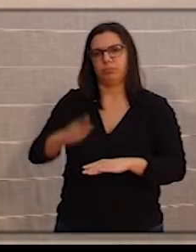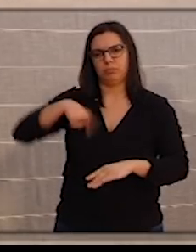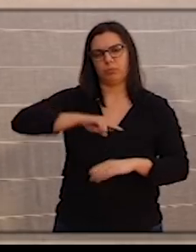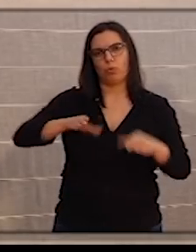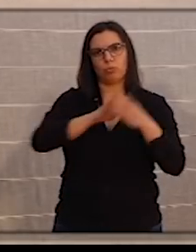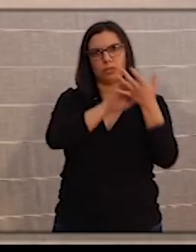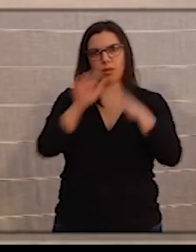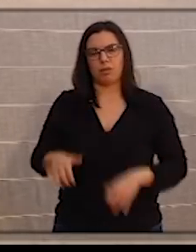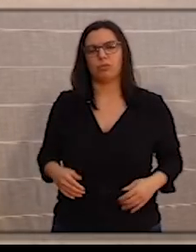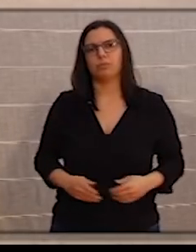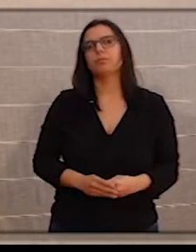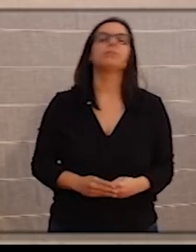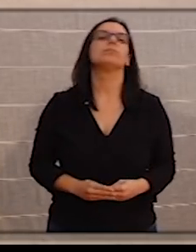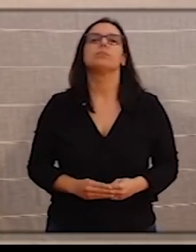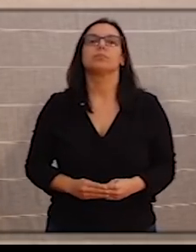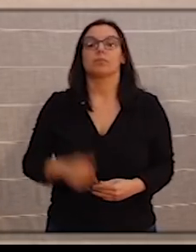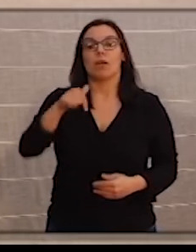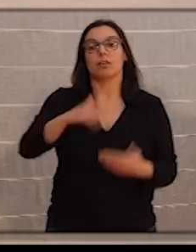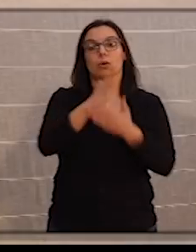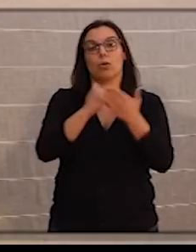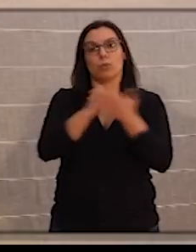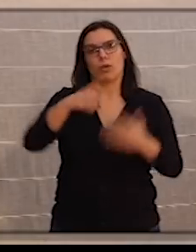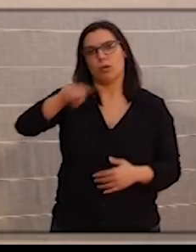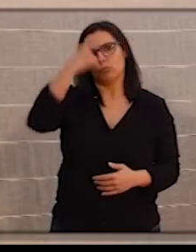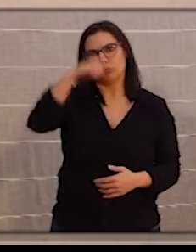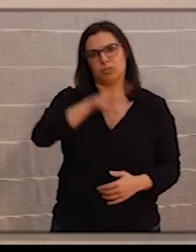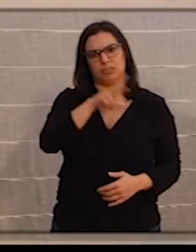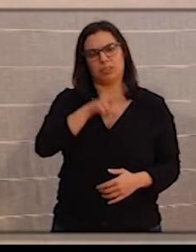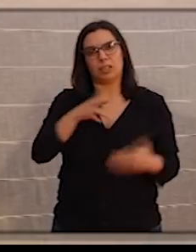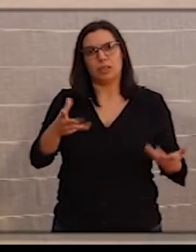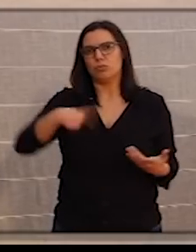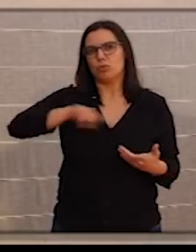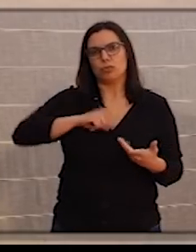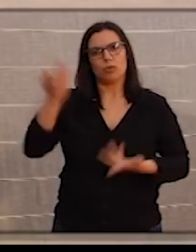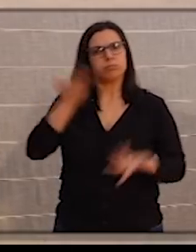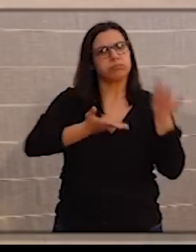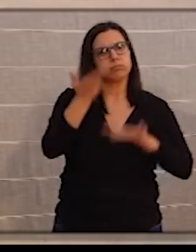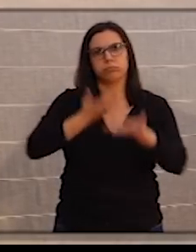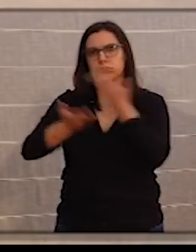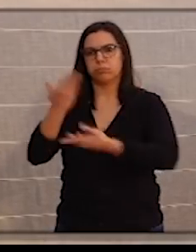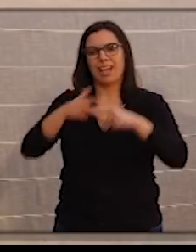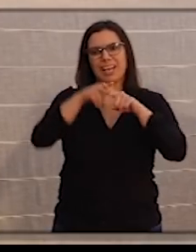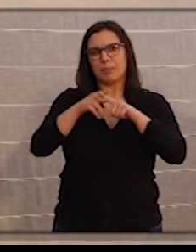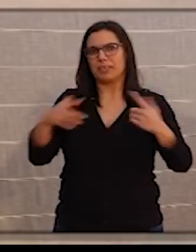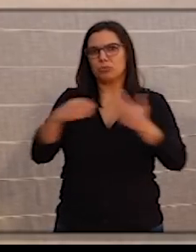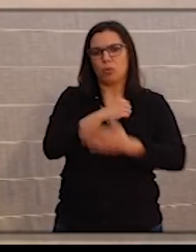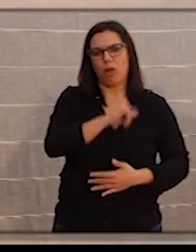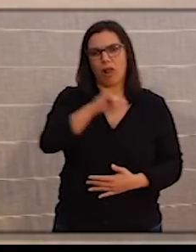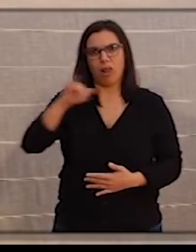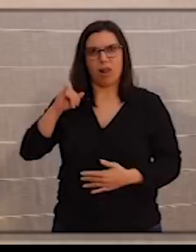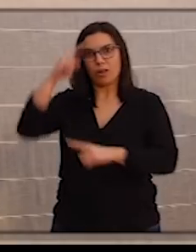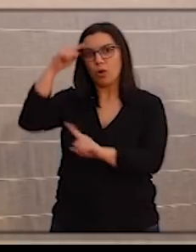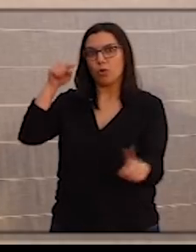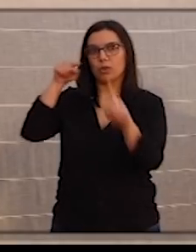Desde nuestra comunidad autónoma, como saben ustedes, estamos implicados con todos los instrumentos que tenemos como objetivo